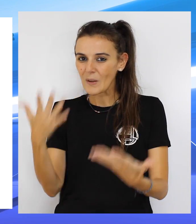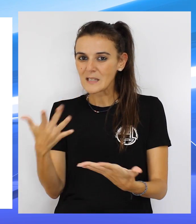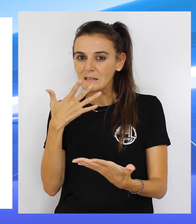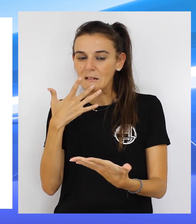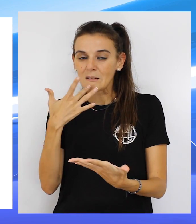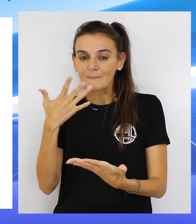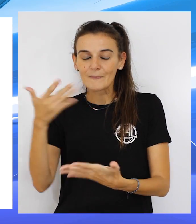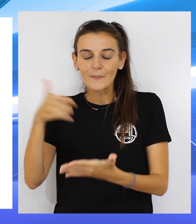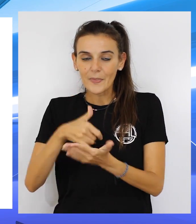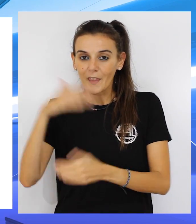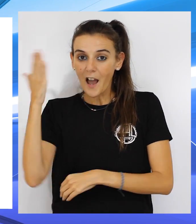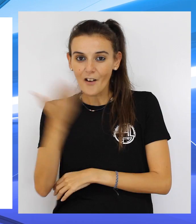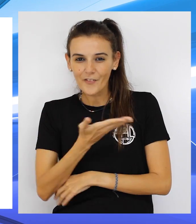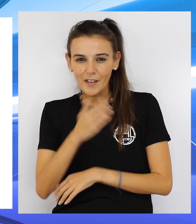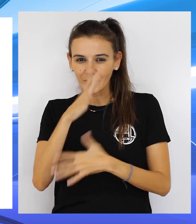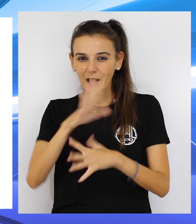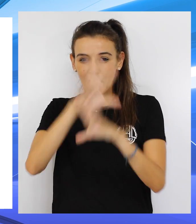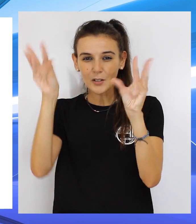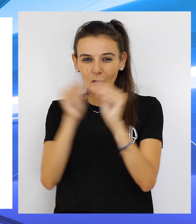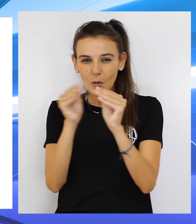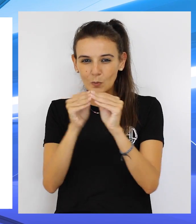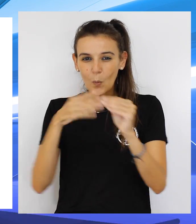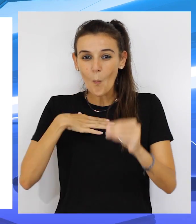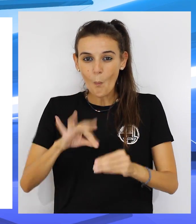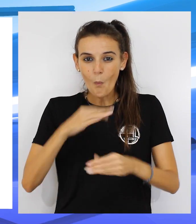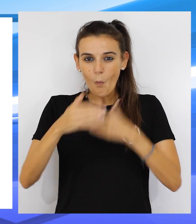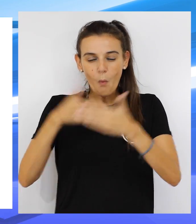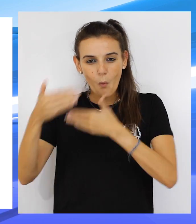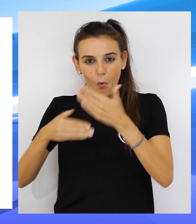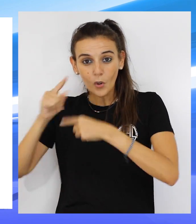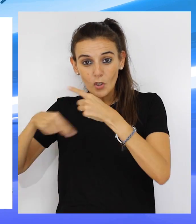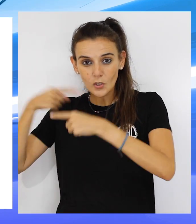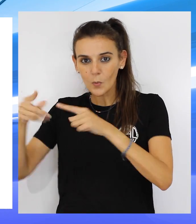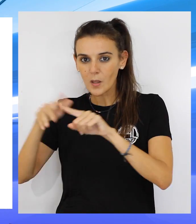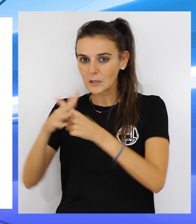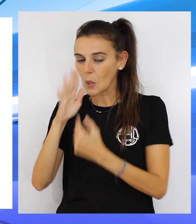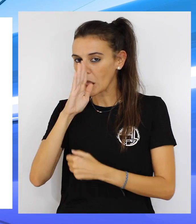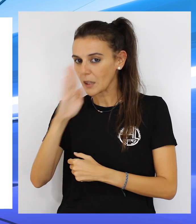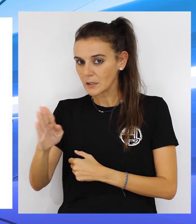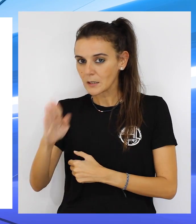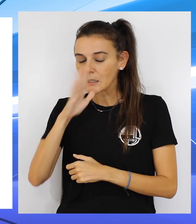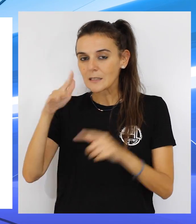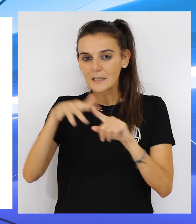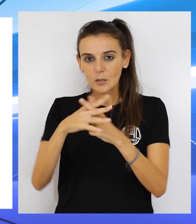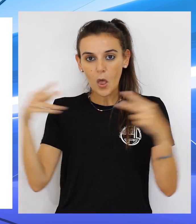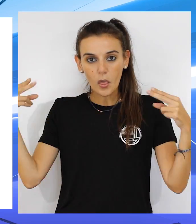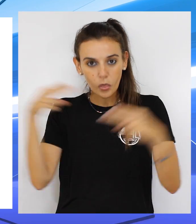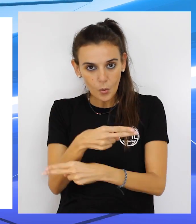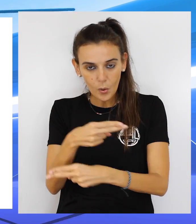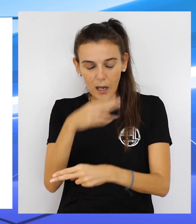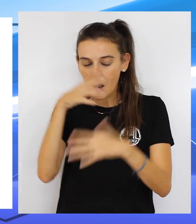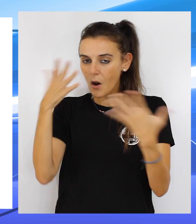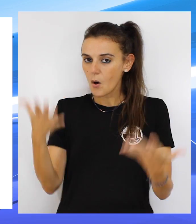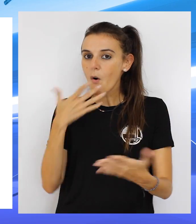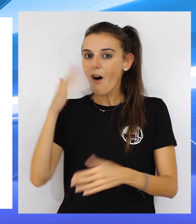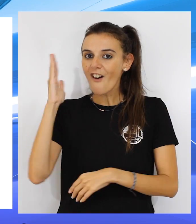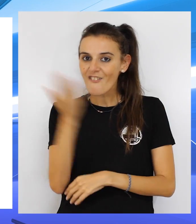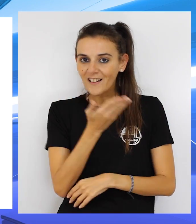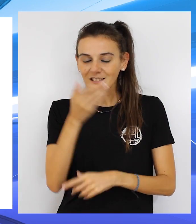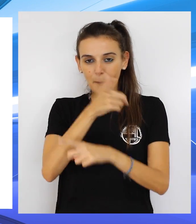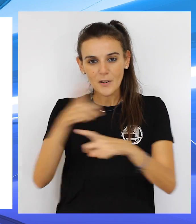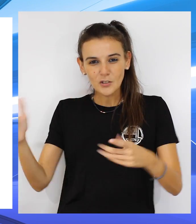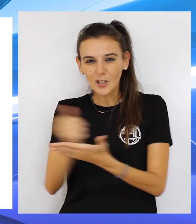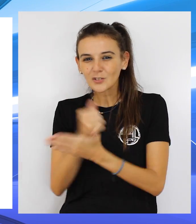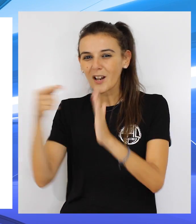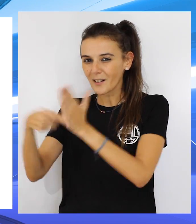un flaco favor y presumiblemente sea consecuencia directa de esa nula o escasísima repercusión que